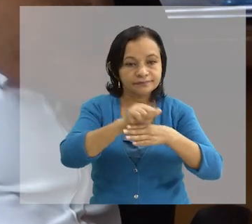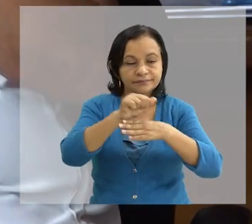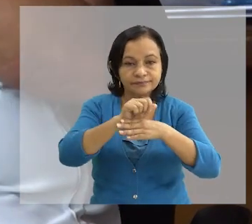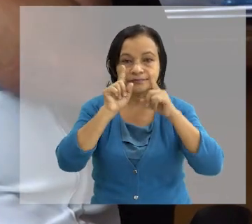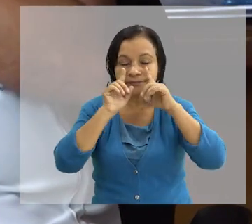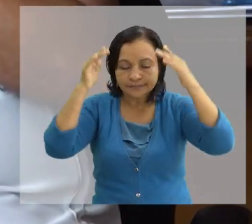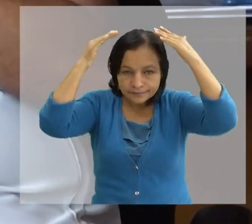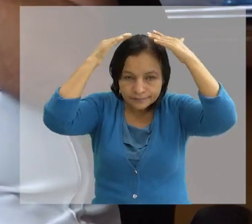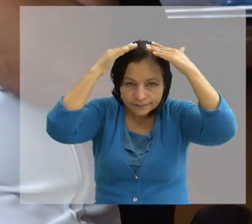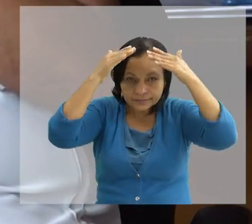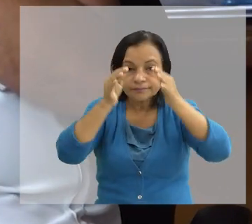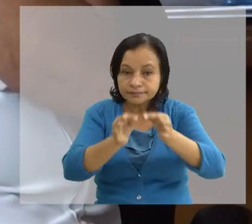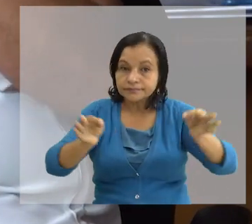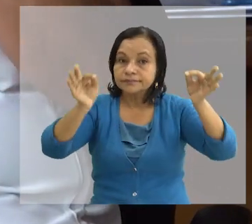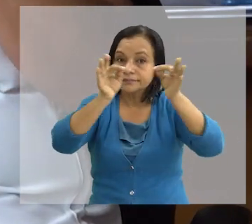Nosotros principalmente